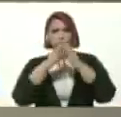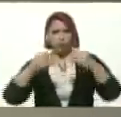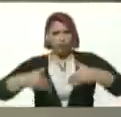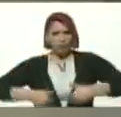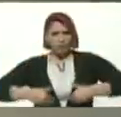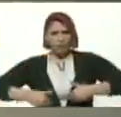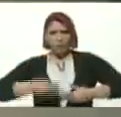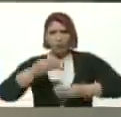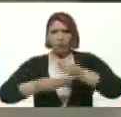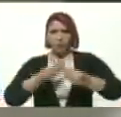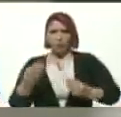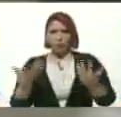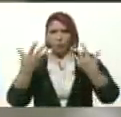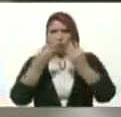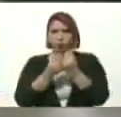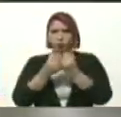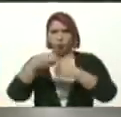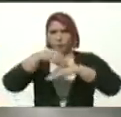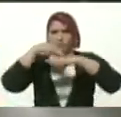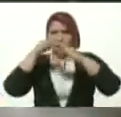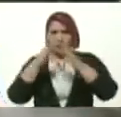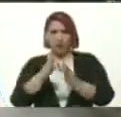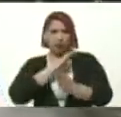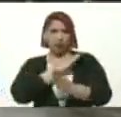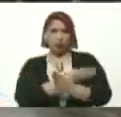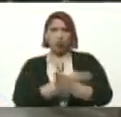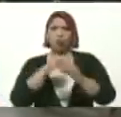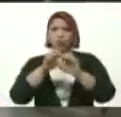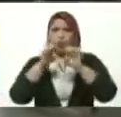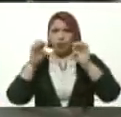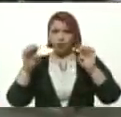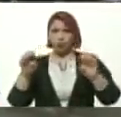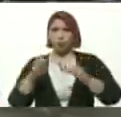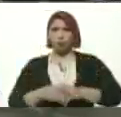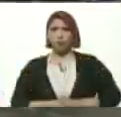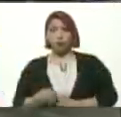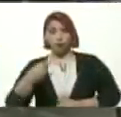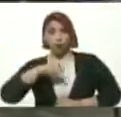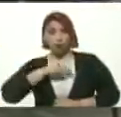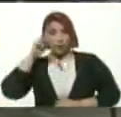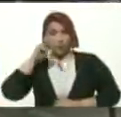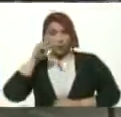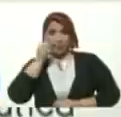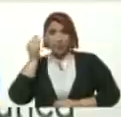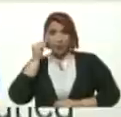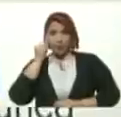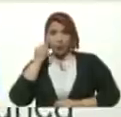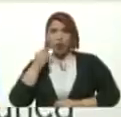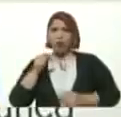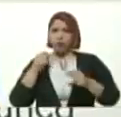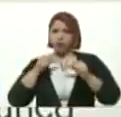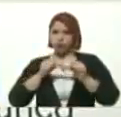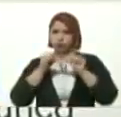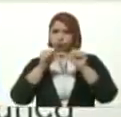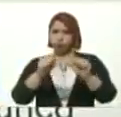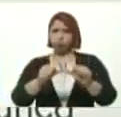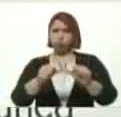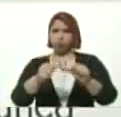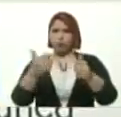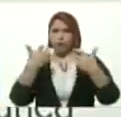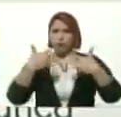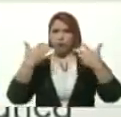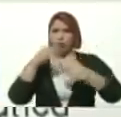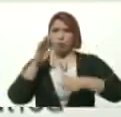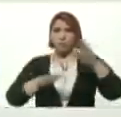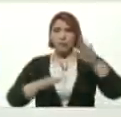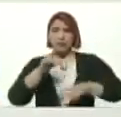Realizado Con Junto Nuestro Ministerio De Educación Y Nuestros Maestros Y Maestras Para Que Nosotros Siguieramos Formándonos A Pesar De Las Adversidades